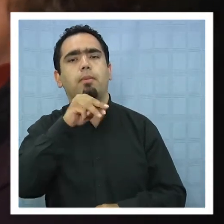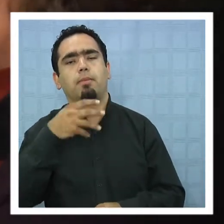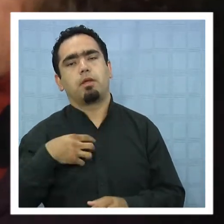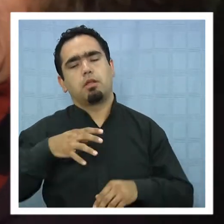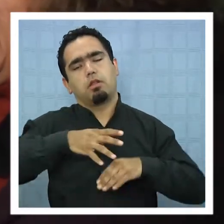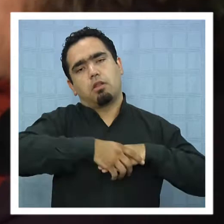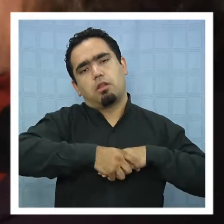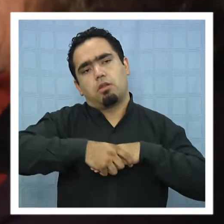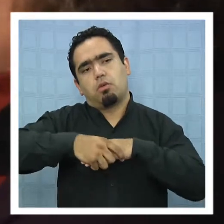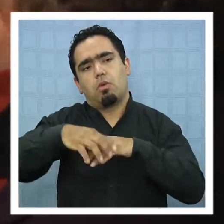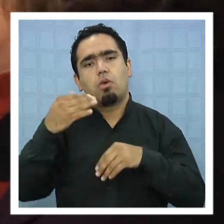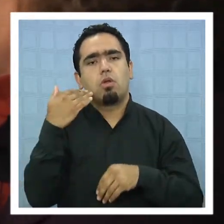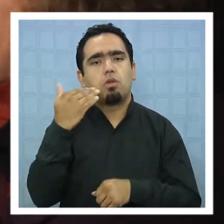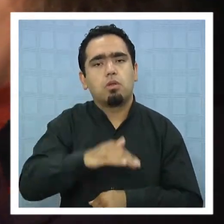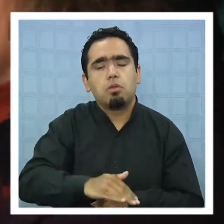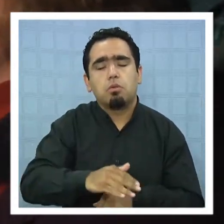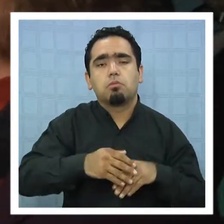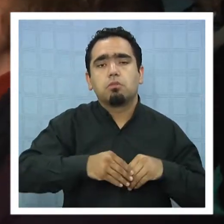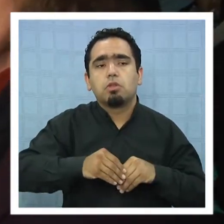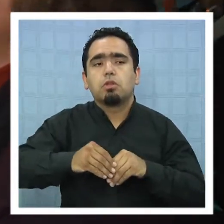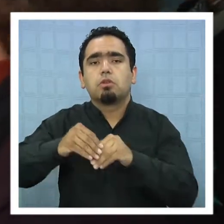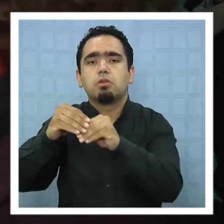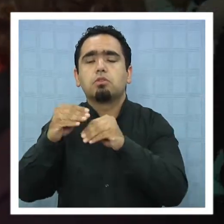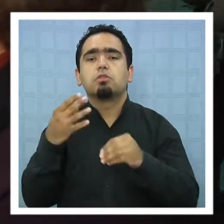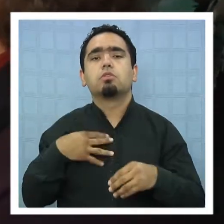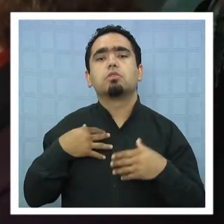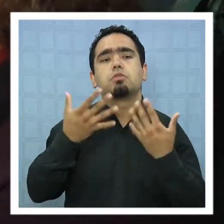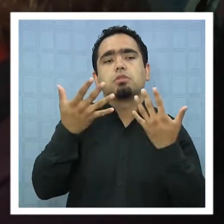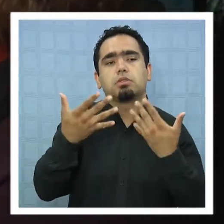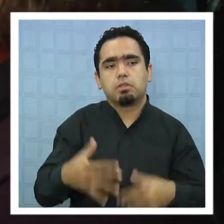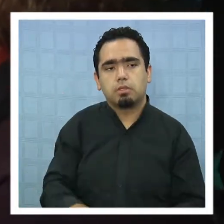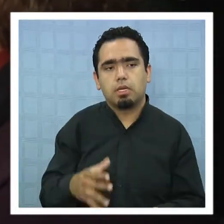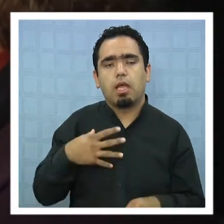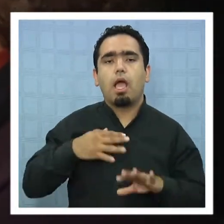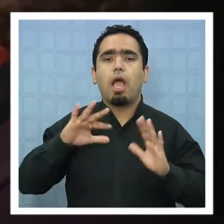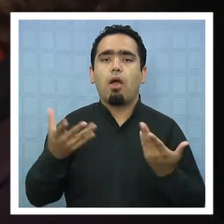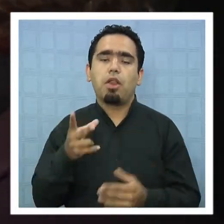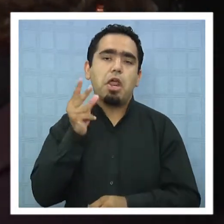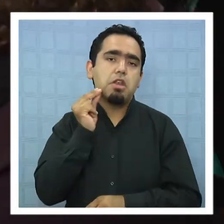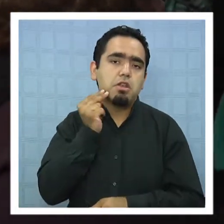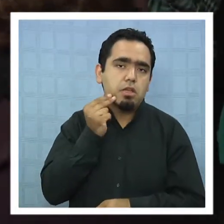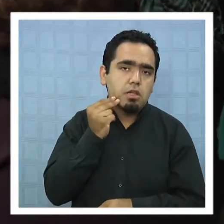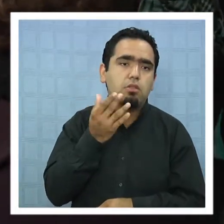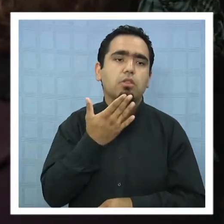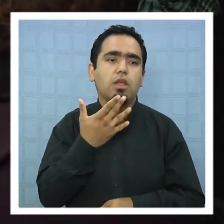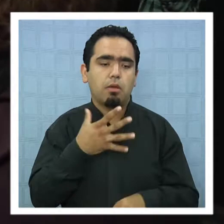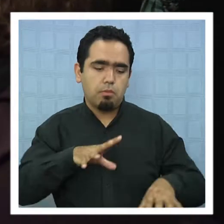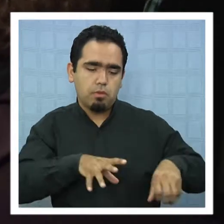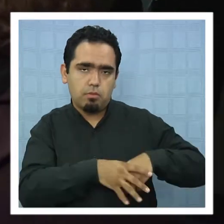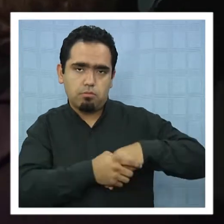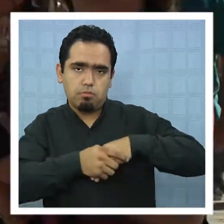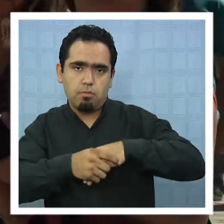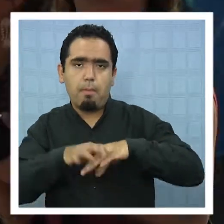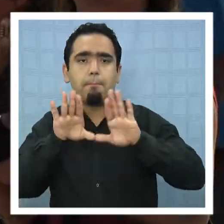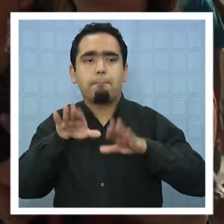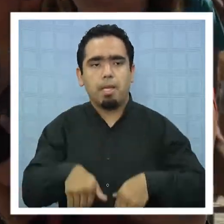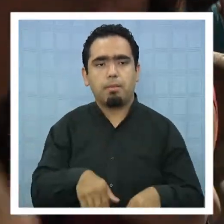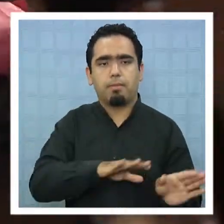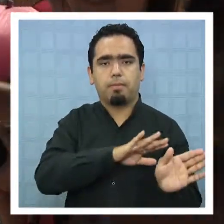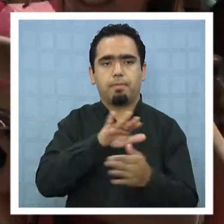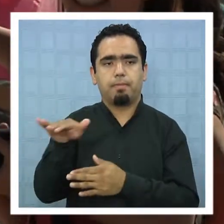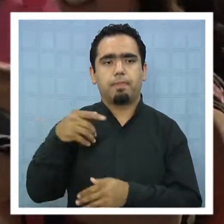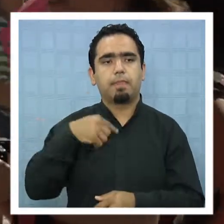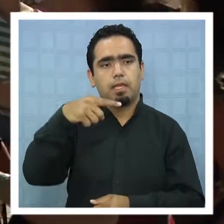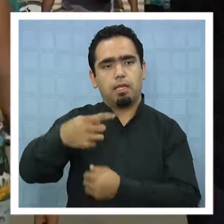y yo he seguido la atracción de él. Y ahora estoy con mis nietos que también están siguiendo a lo mismo. Este